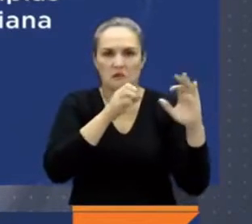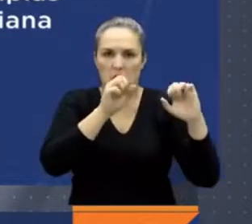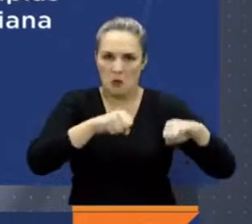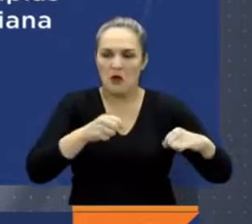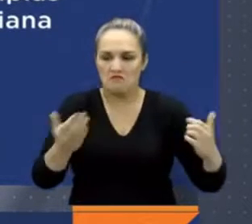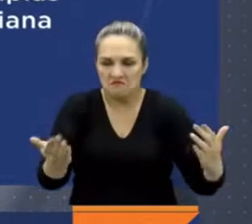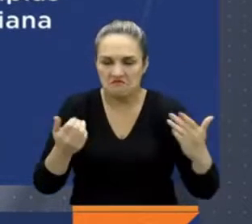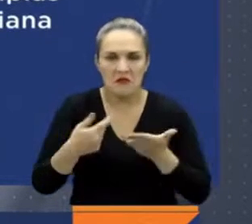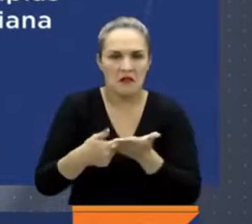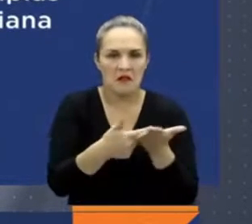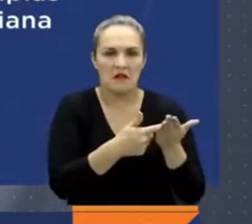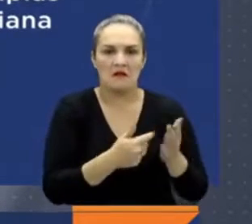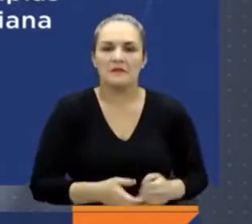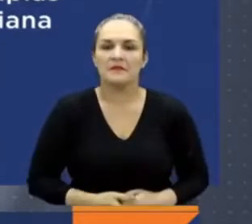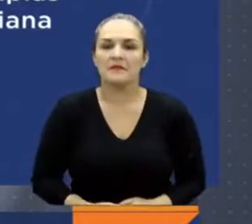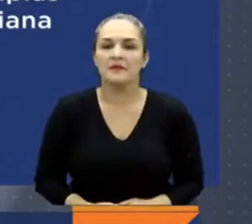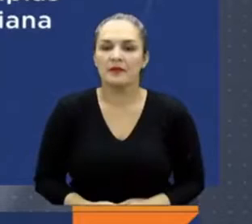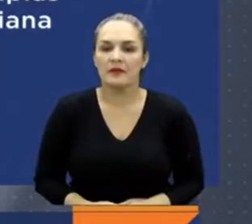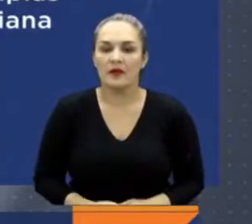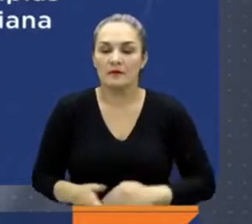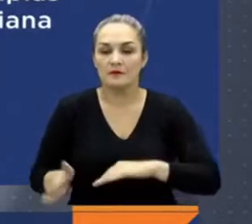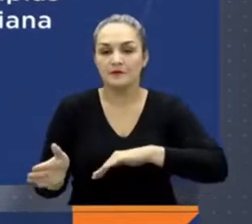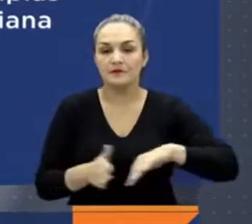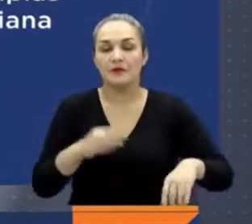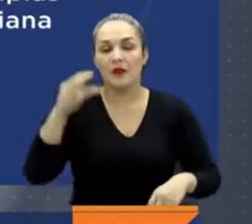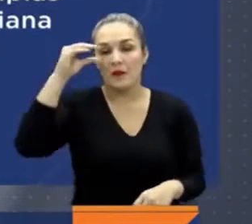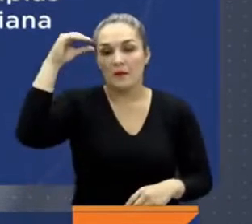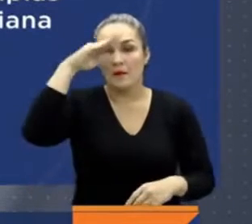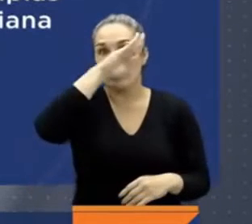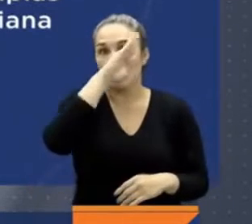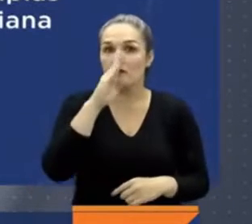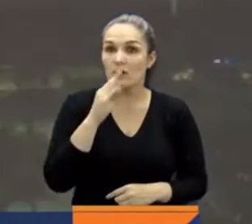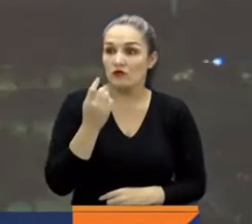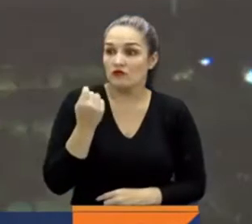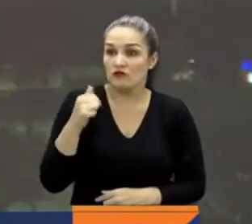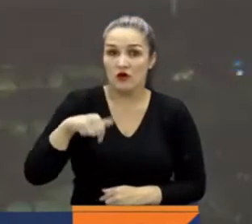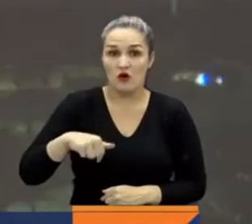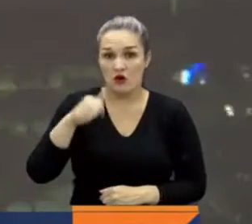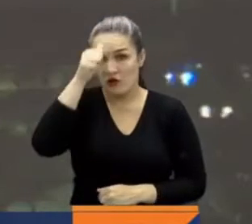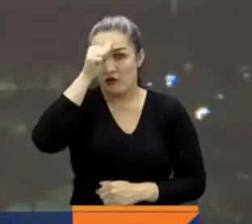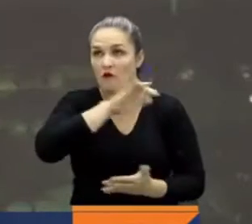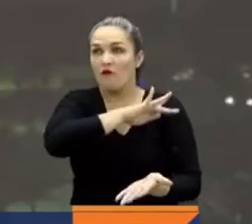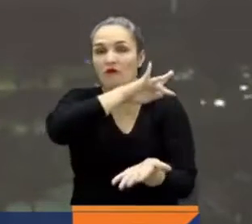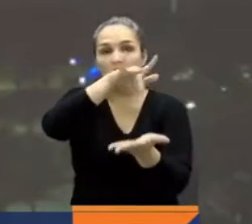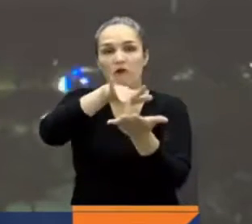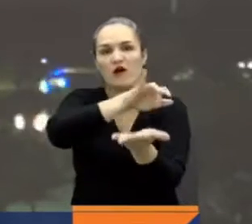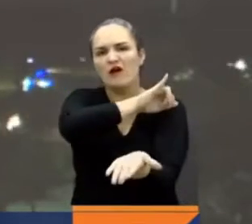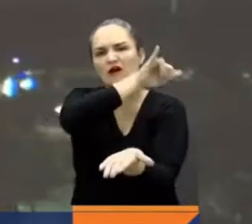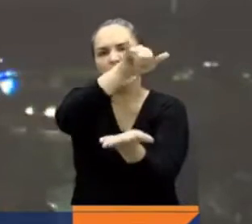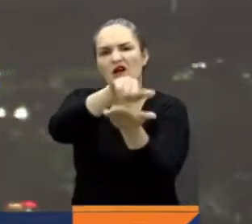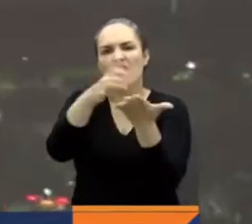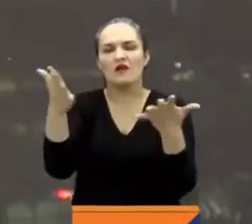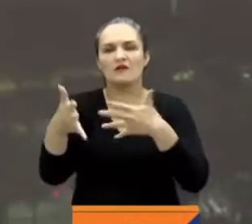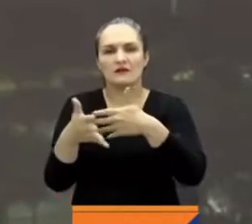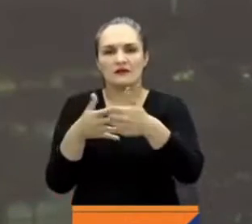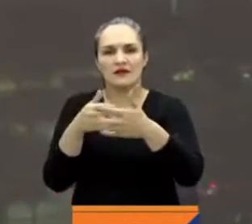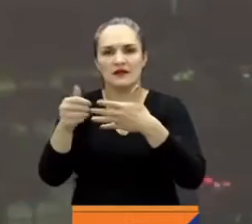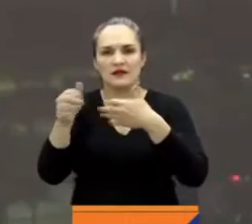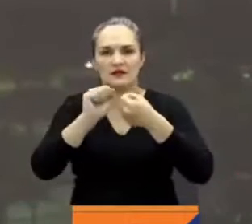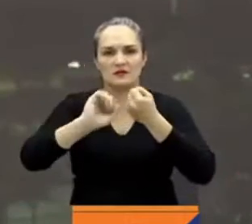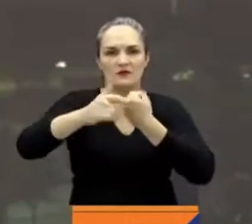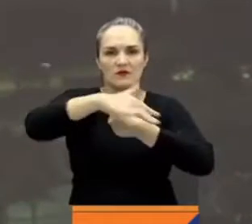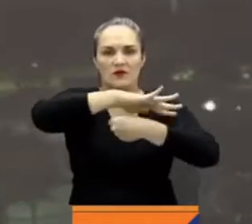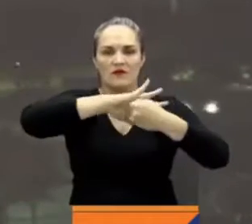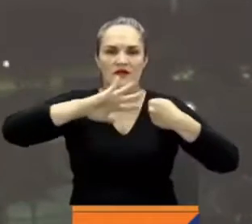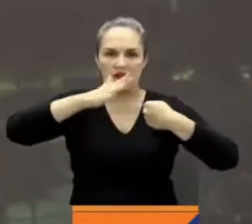Por otro lado, yo les cuento que el presidente Gustavo Petro visitó este domingo Providencia y Santa Catalina para evaluar cómo avanza la reconstrucción de la